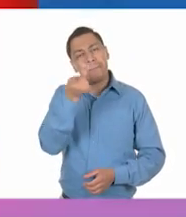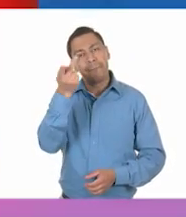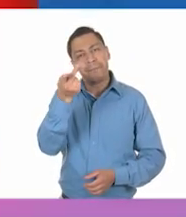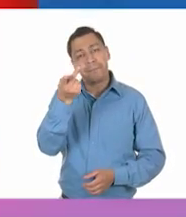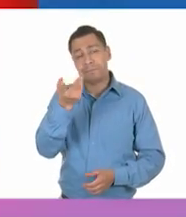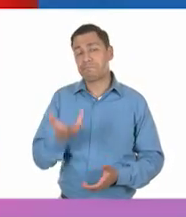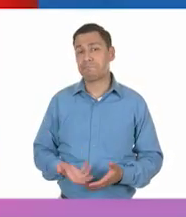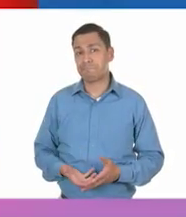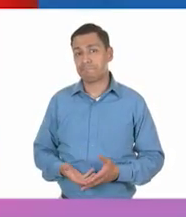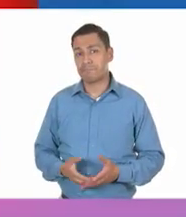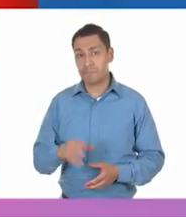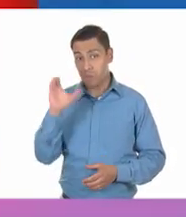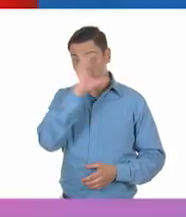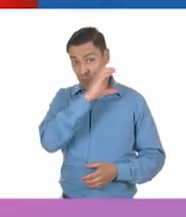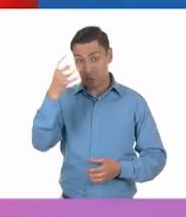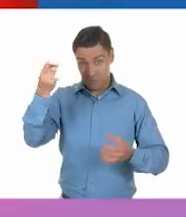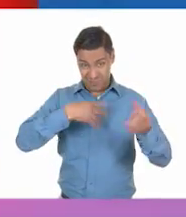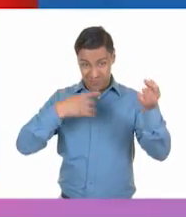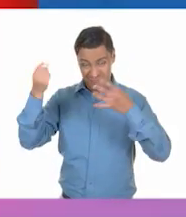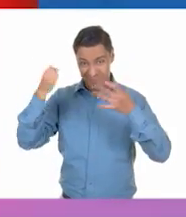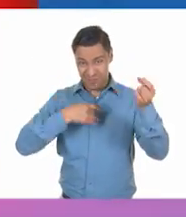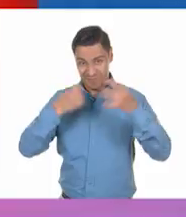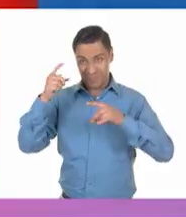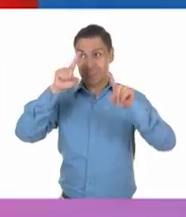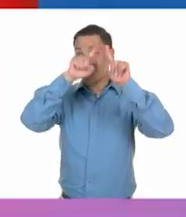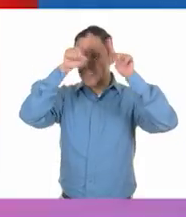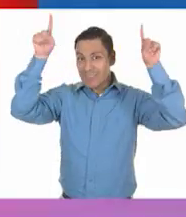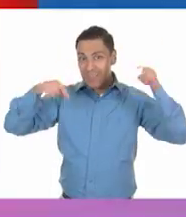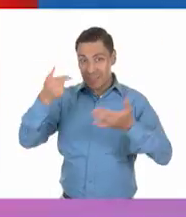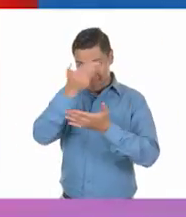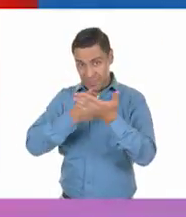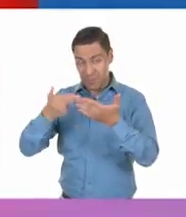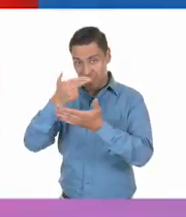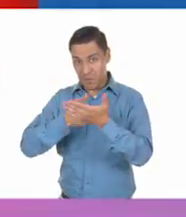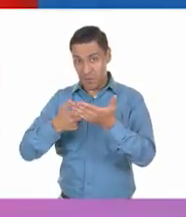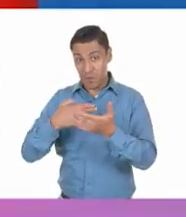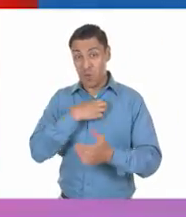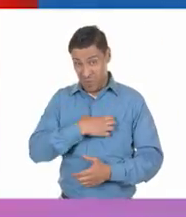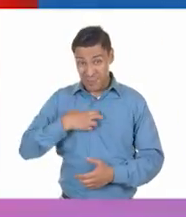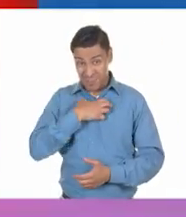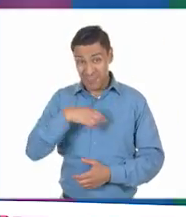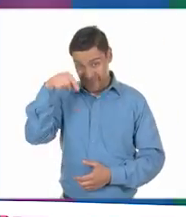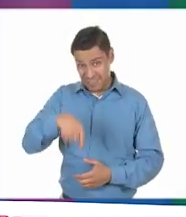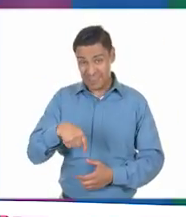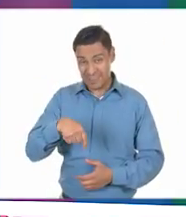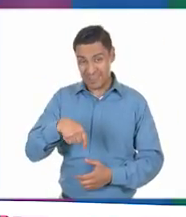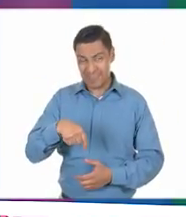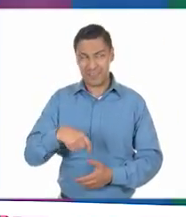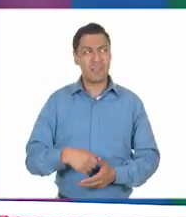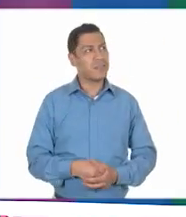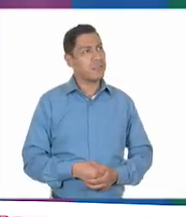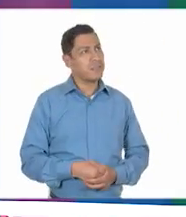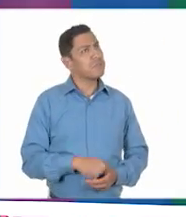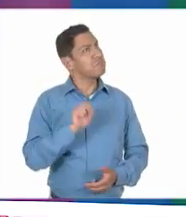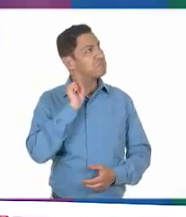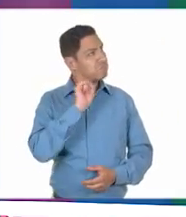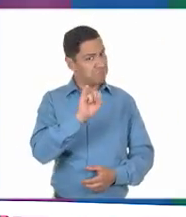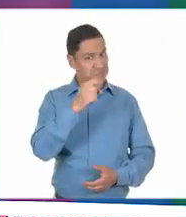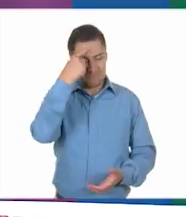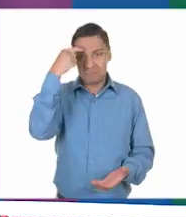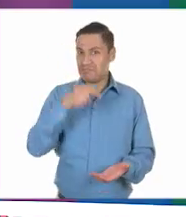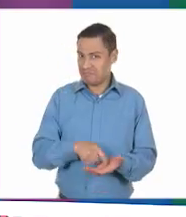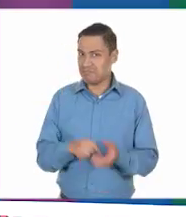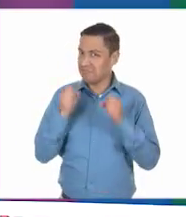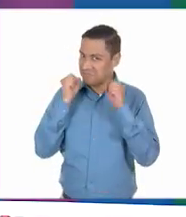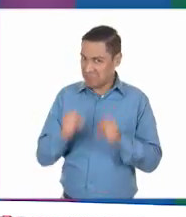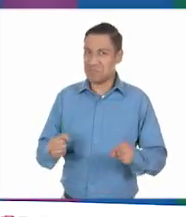nos mandan fotos de sus carteles nuestros amigos y amigos desde su casa nos pondremos contentos? Ay, pues sí, yo creo que sí, claro,